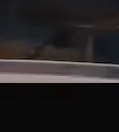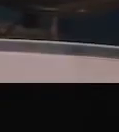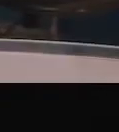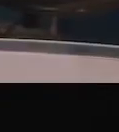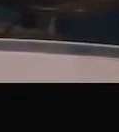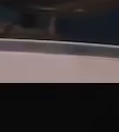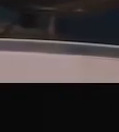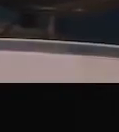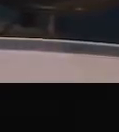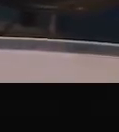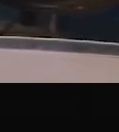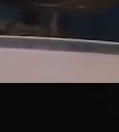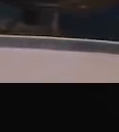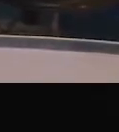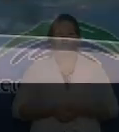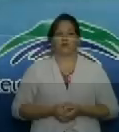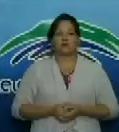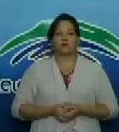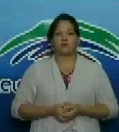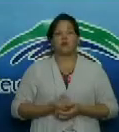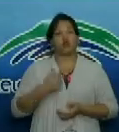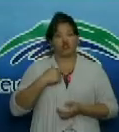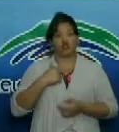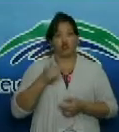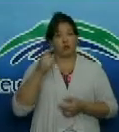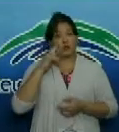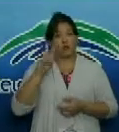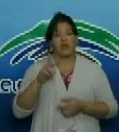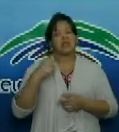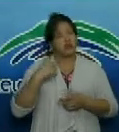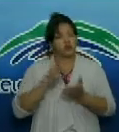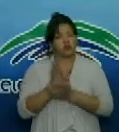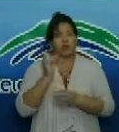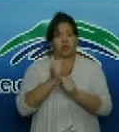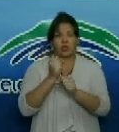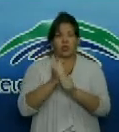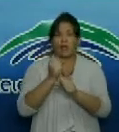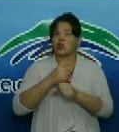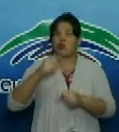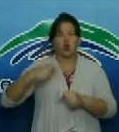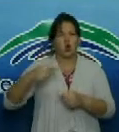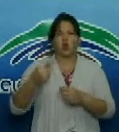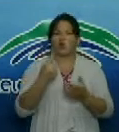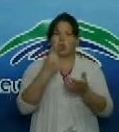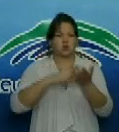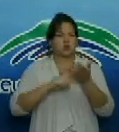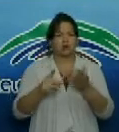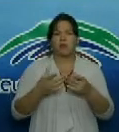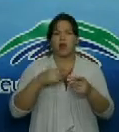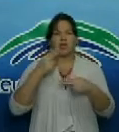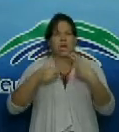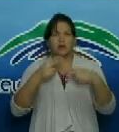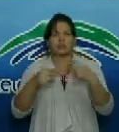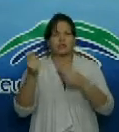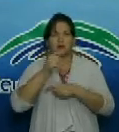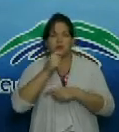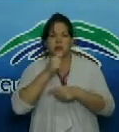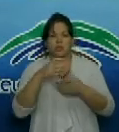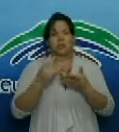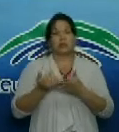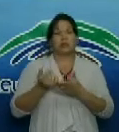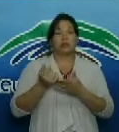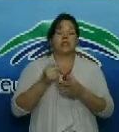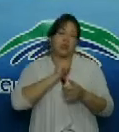en mi caso particular como ven me mantengo trabajando prácticamente todos los días de la semana haciendo una revista informativa que